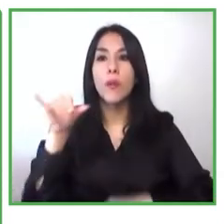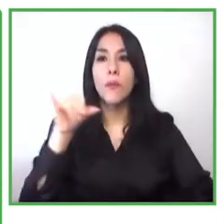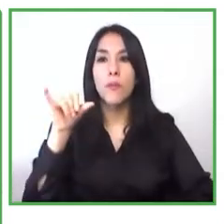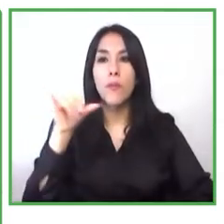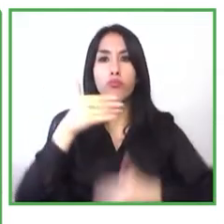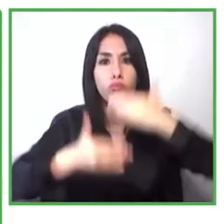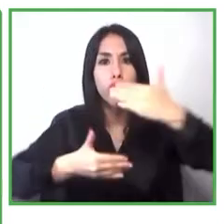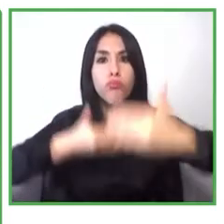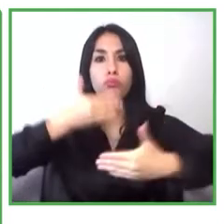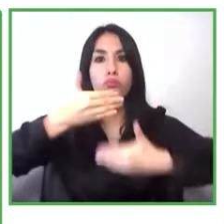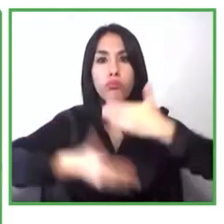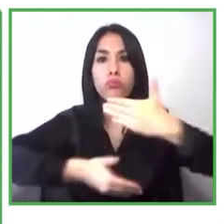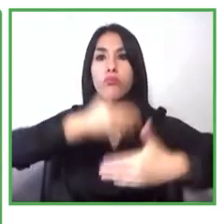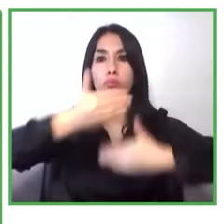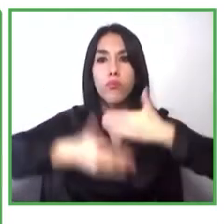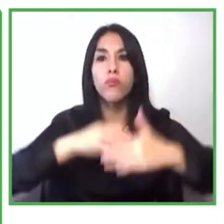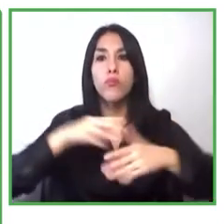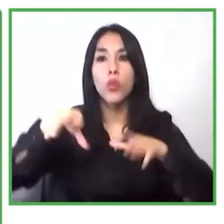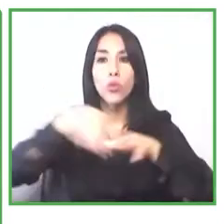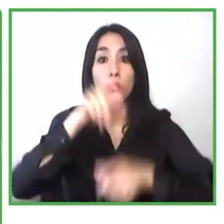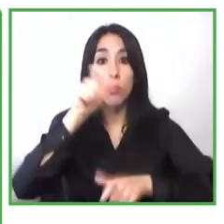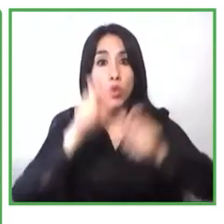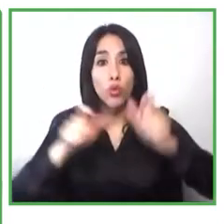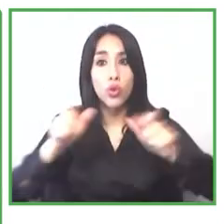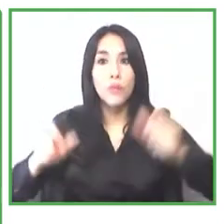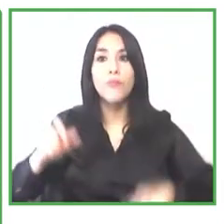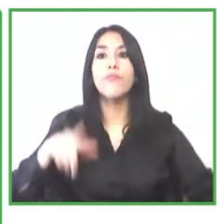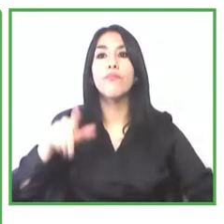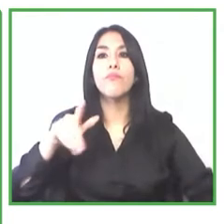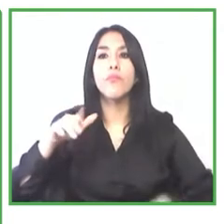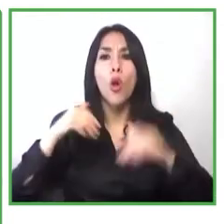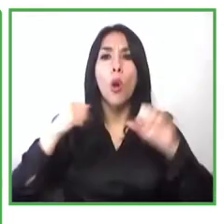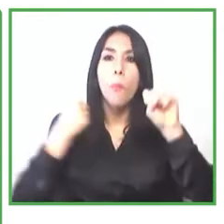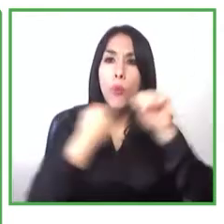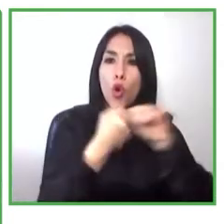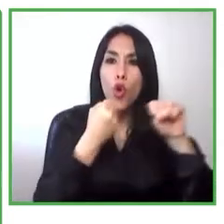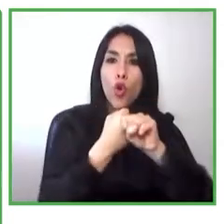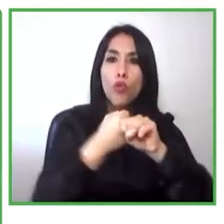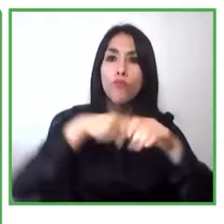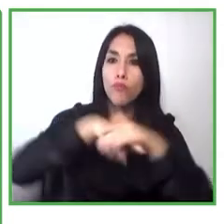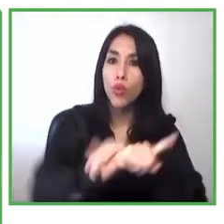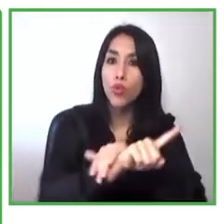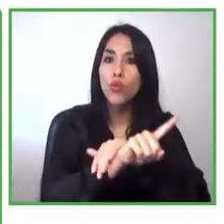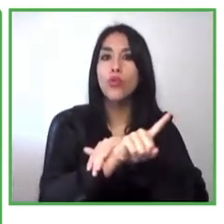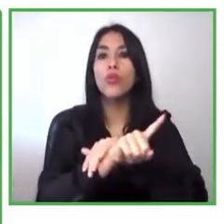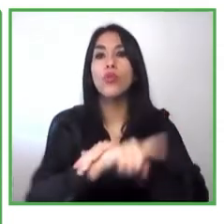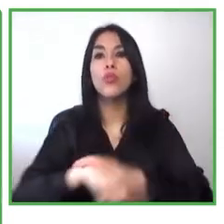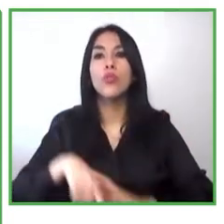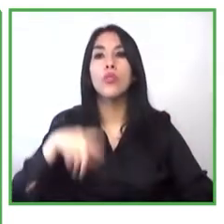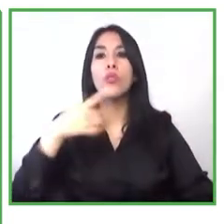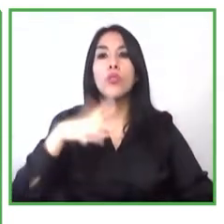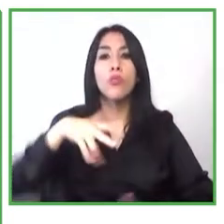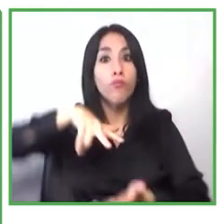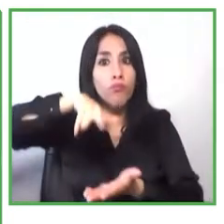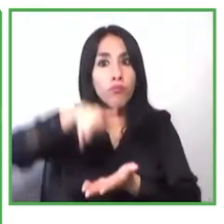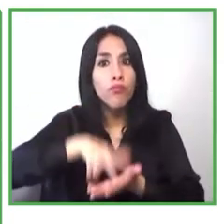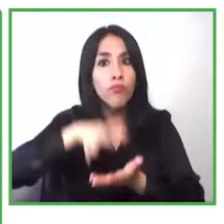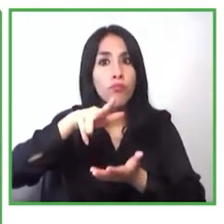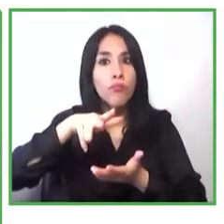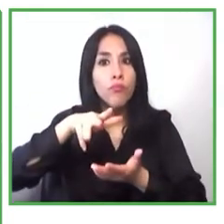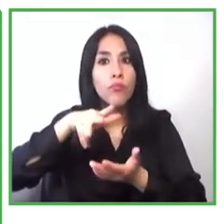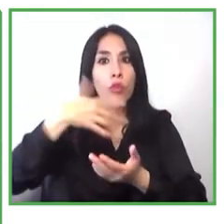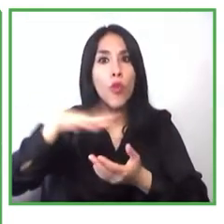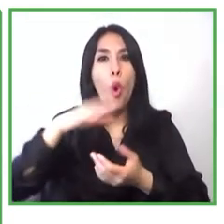apoyar su entrada al mercado laboral, abierto, como lo habla la Convención de Naciones Unidas para Personas con Discapacidad. Pero